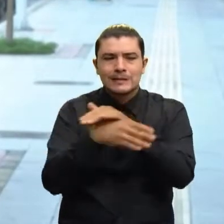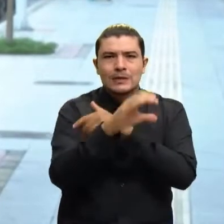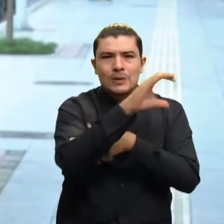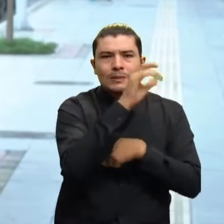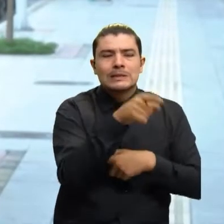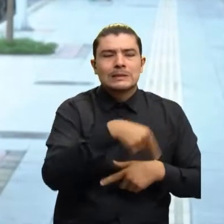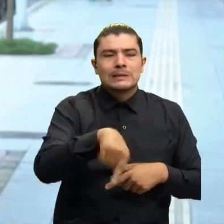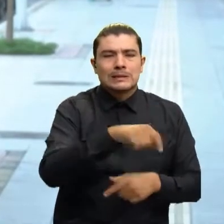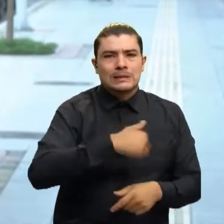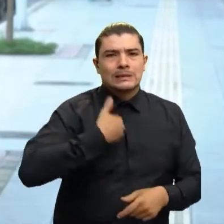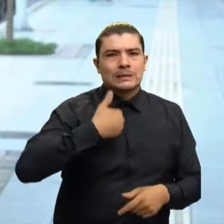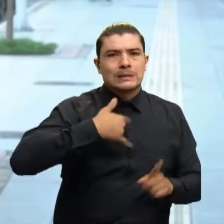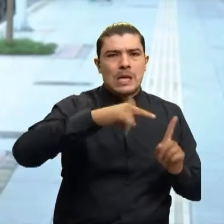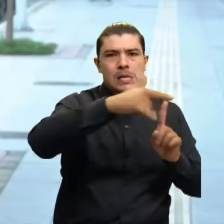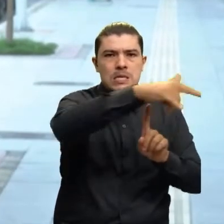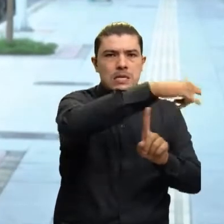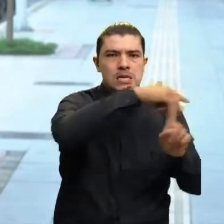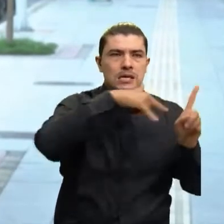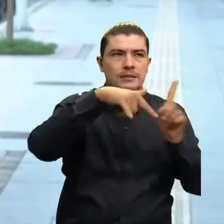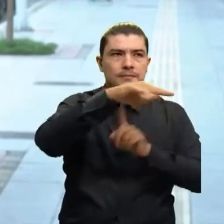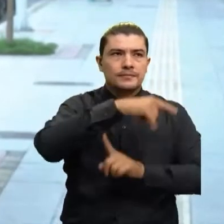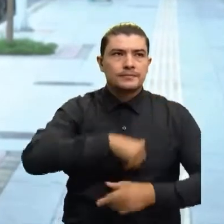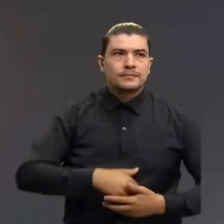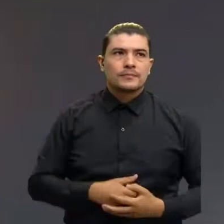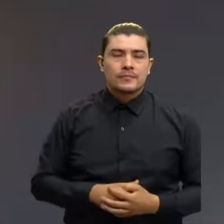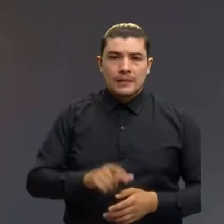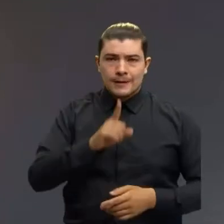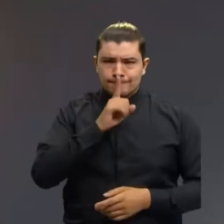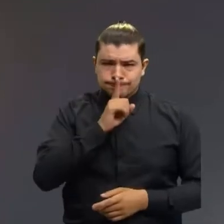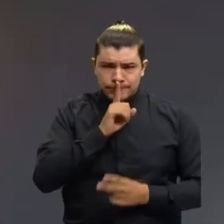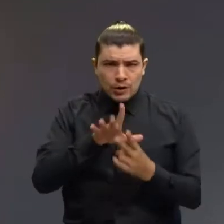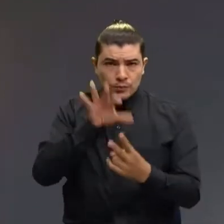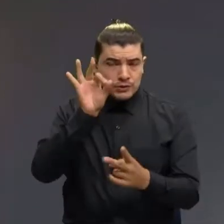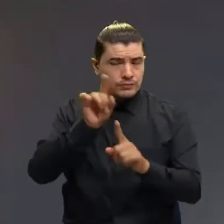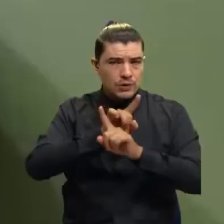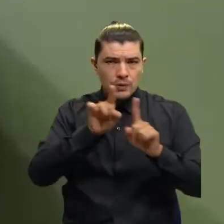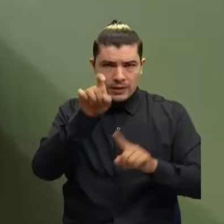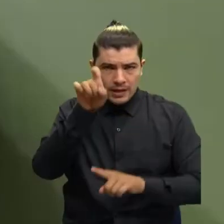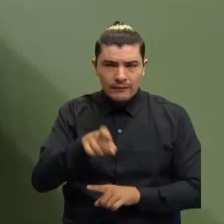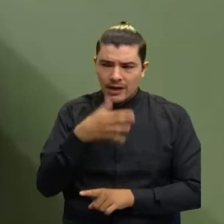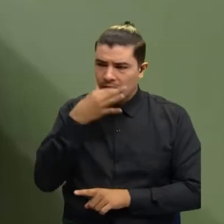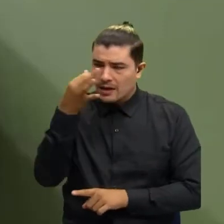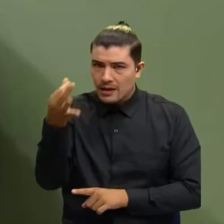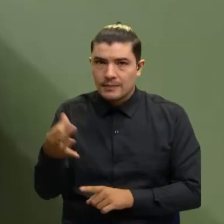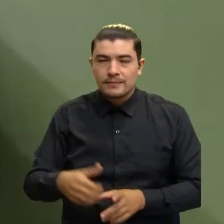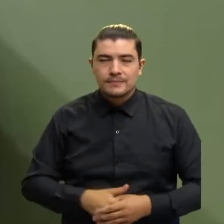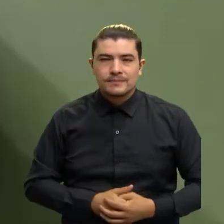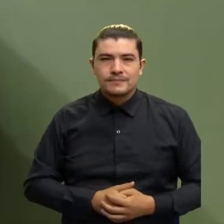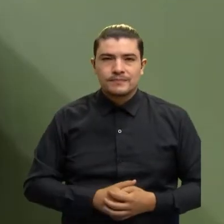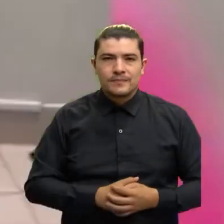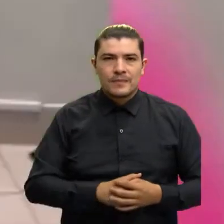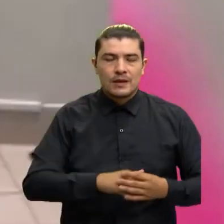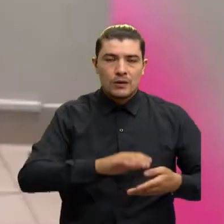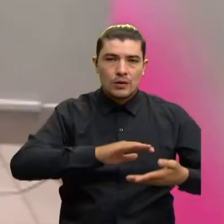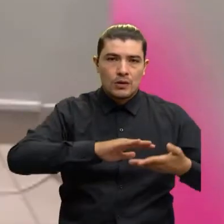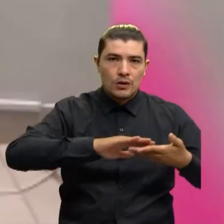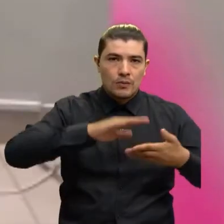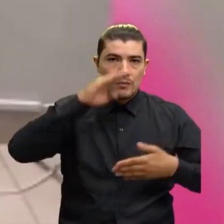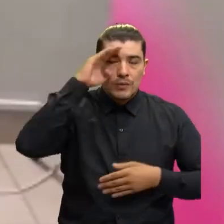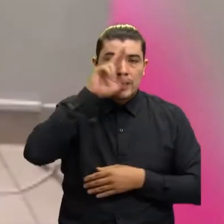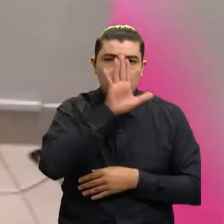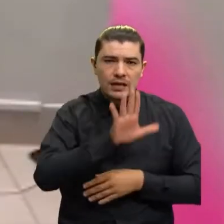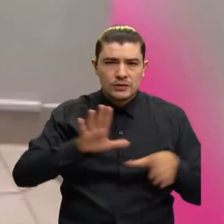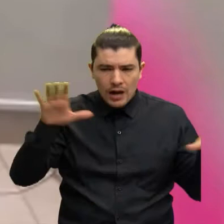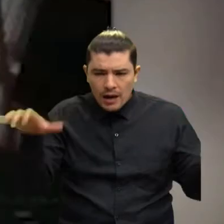siempre alzando la voz, no callarnos, callar no es una opción. Los operativos continuarán en la ciudad, pues se cree que existen muchos más lugares